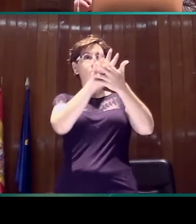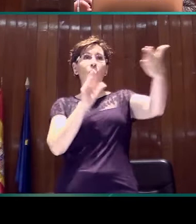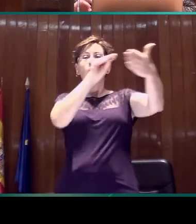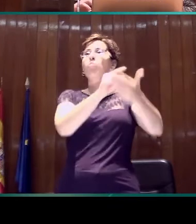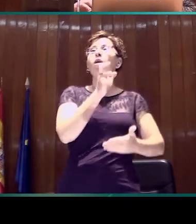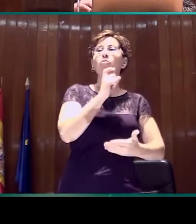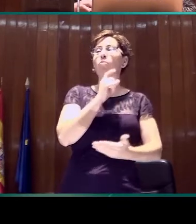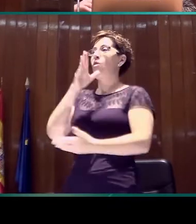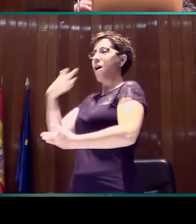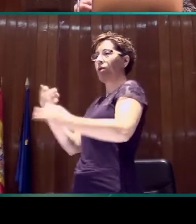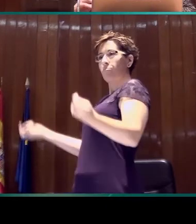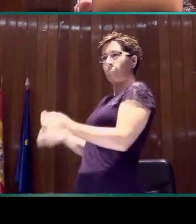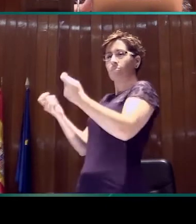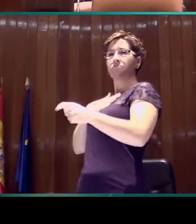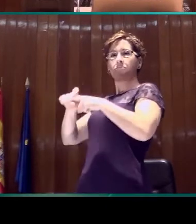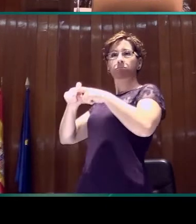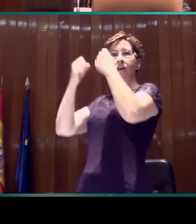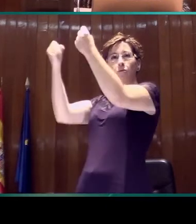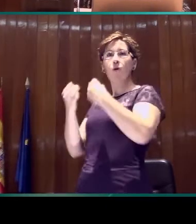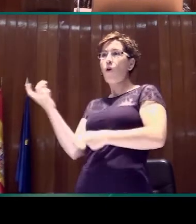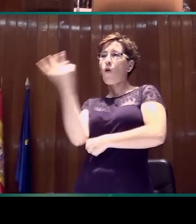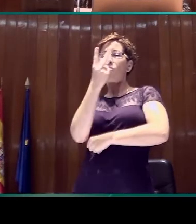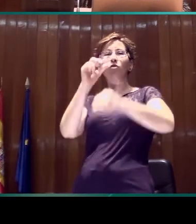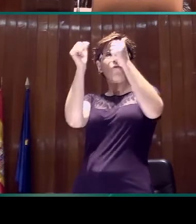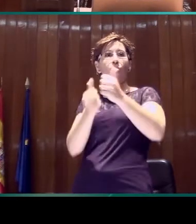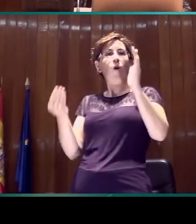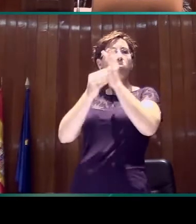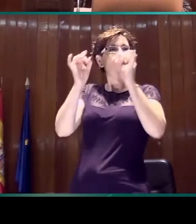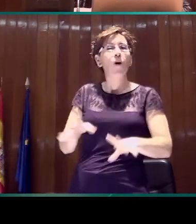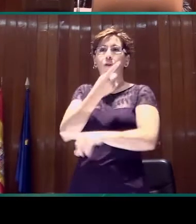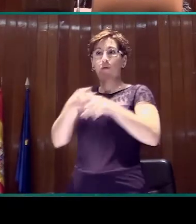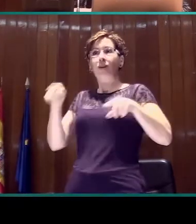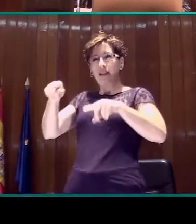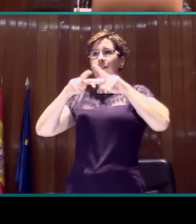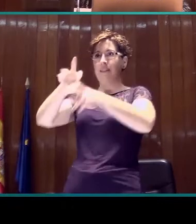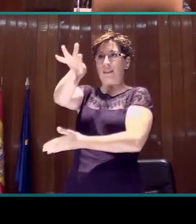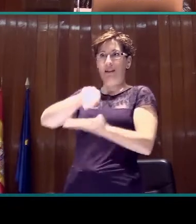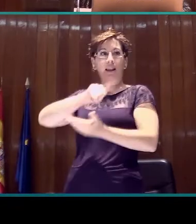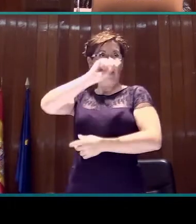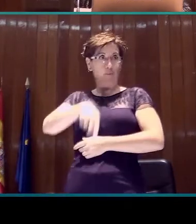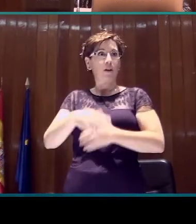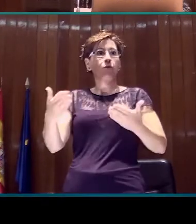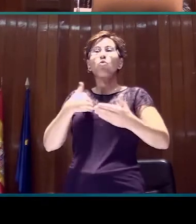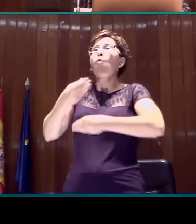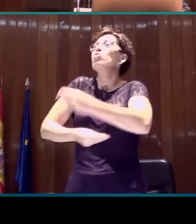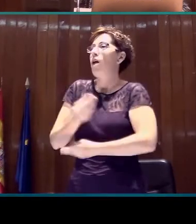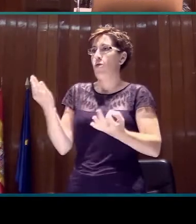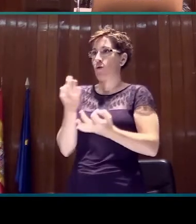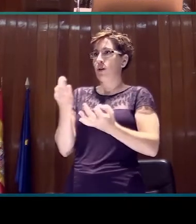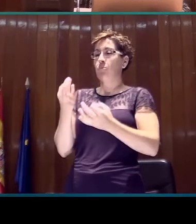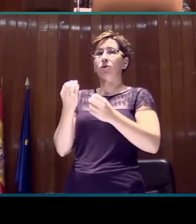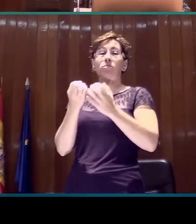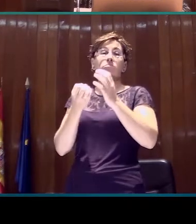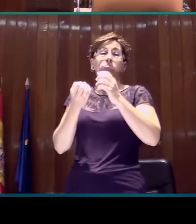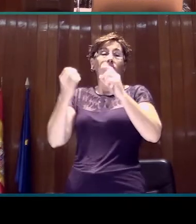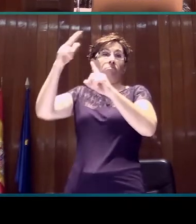televisivos. Para el estudio se han tenido en cuenta las emisiones en lengua de signos que se han realizado